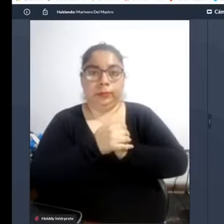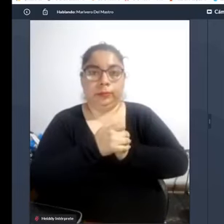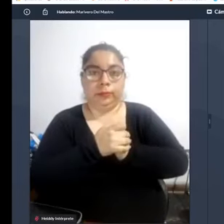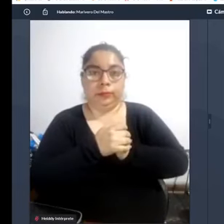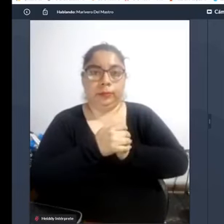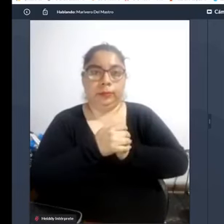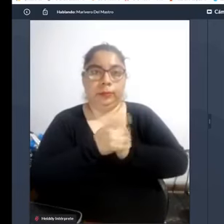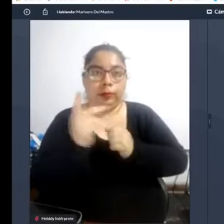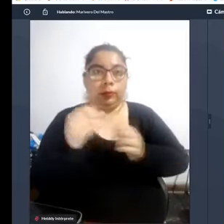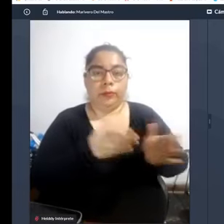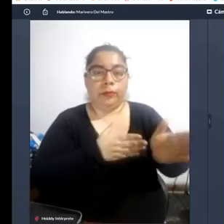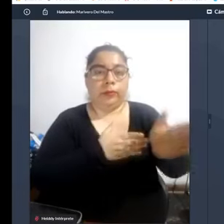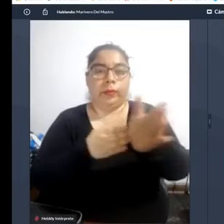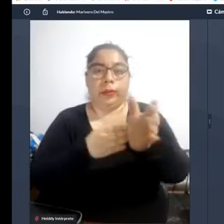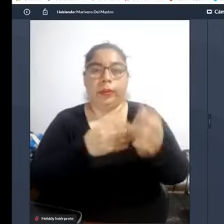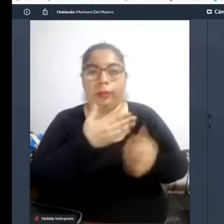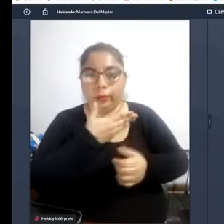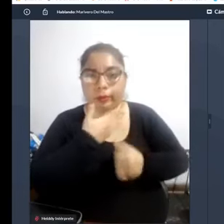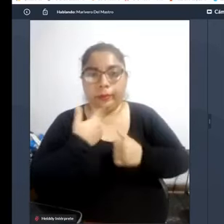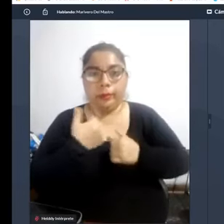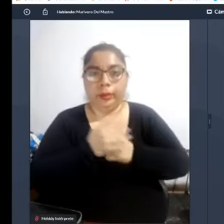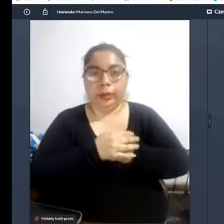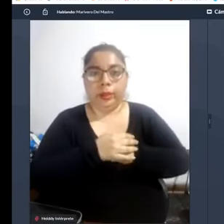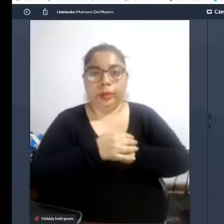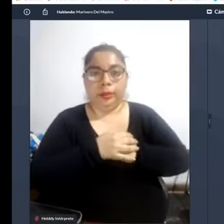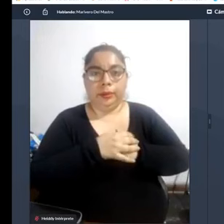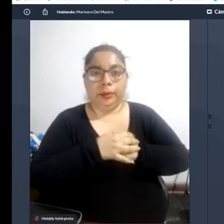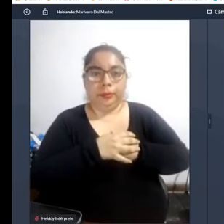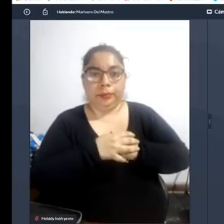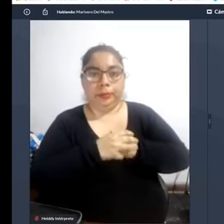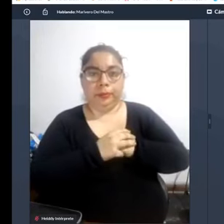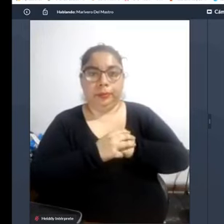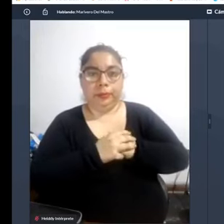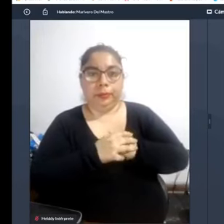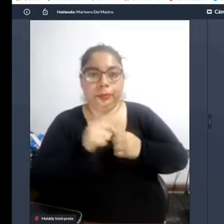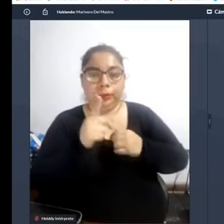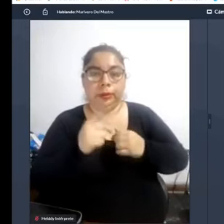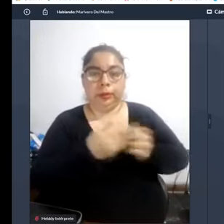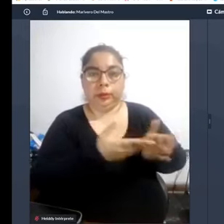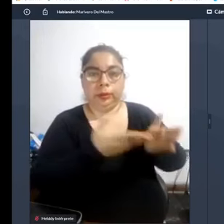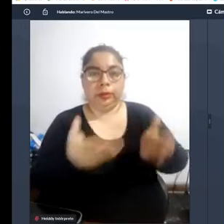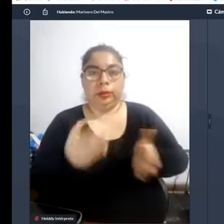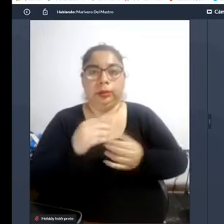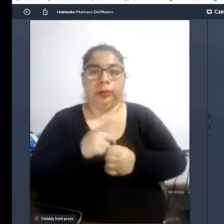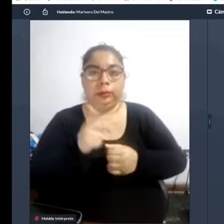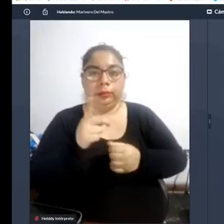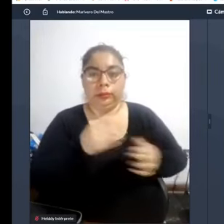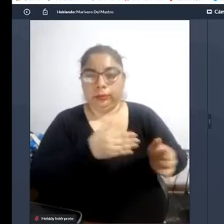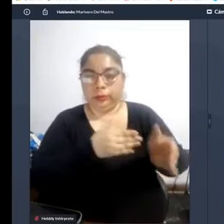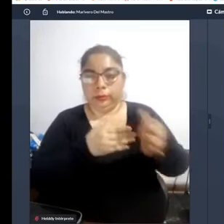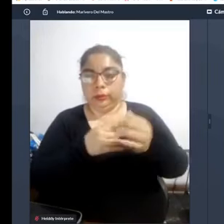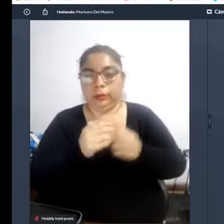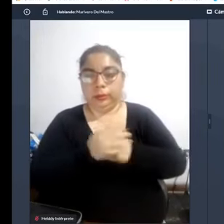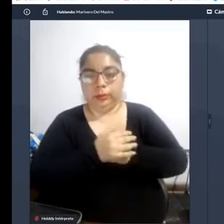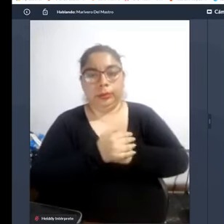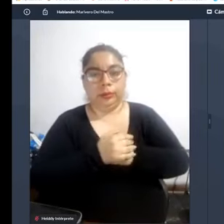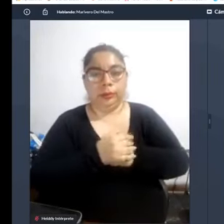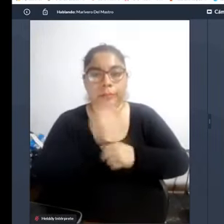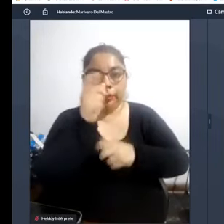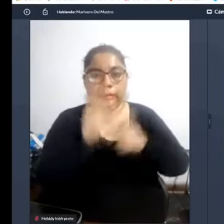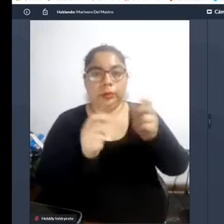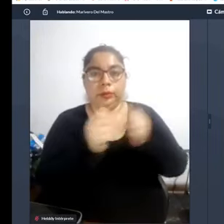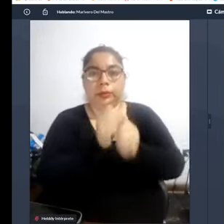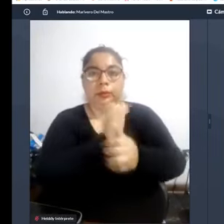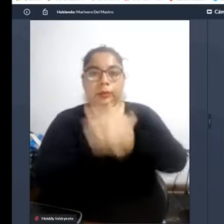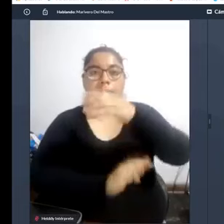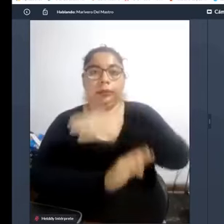accesibles no o sea se terminen en en servicios de transporte realmente accesibles para personas con con discapacidad